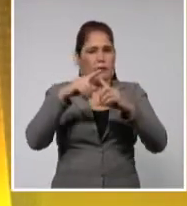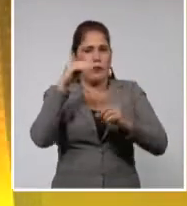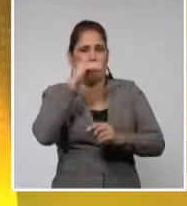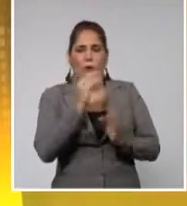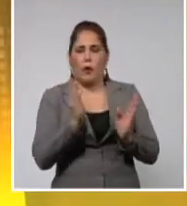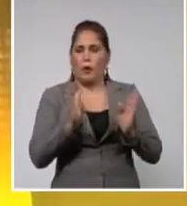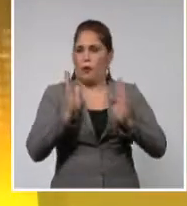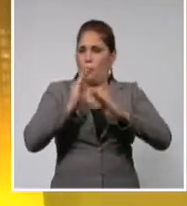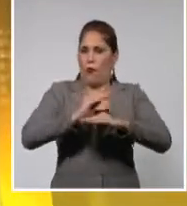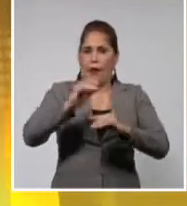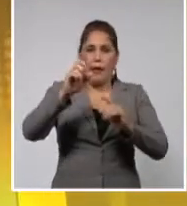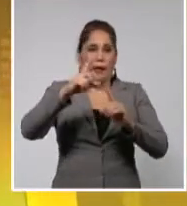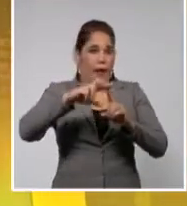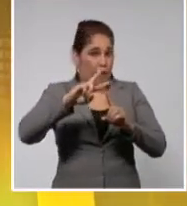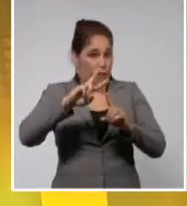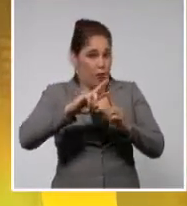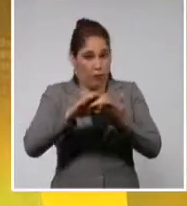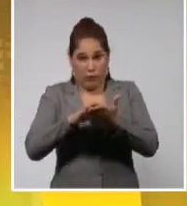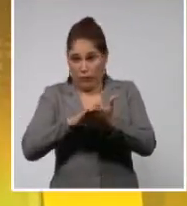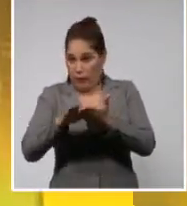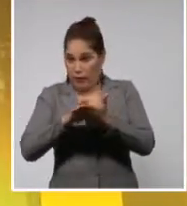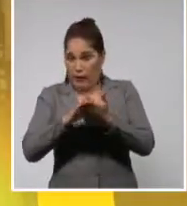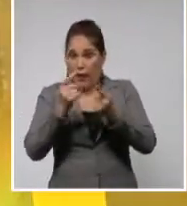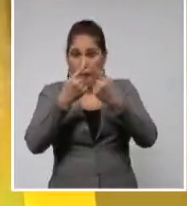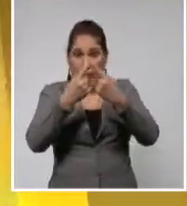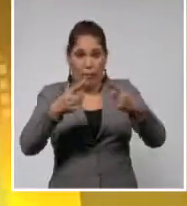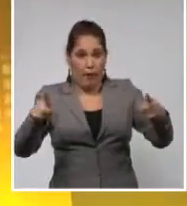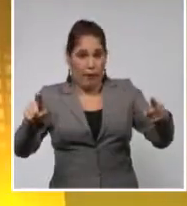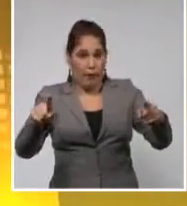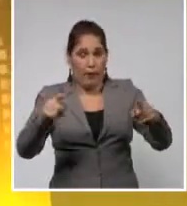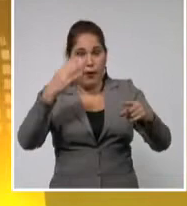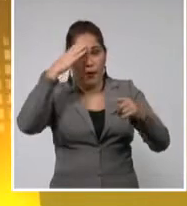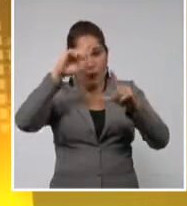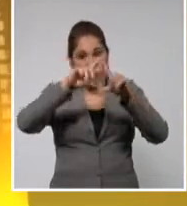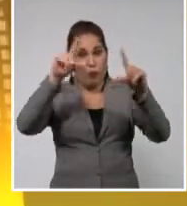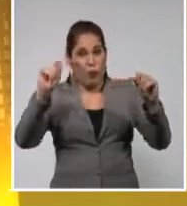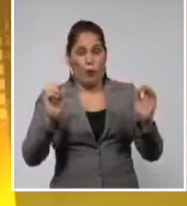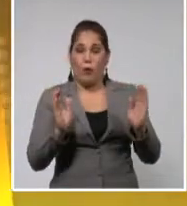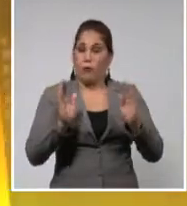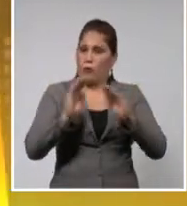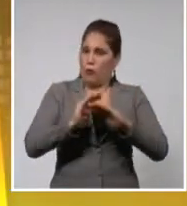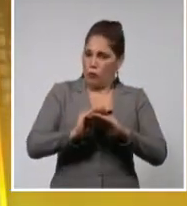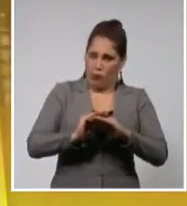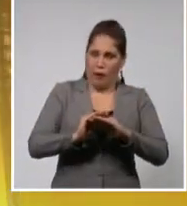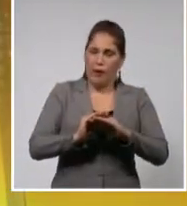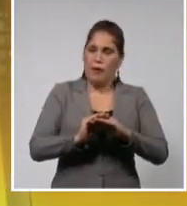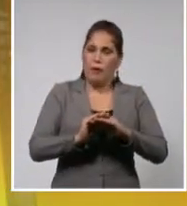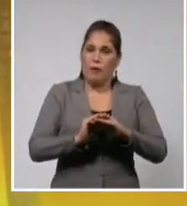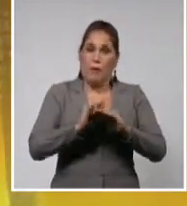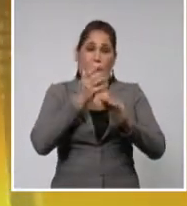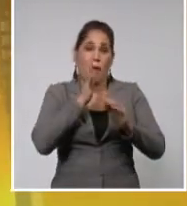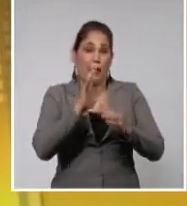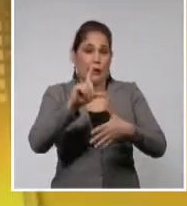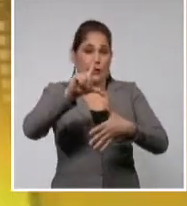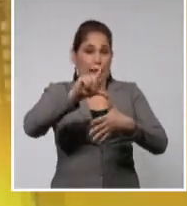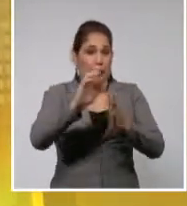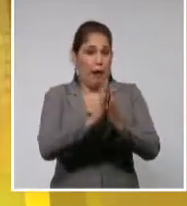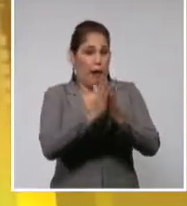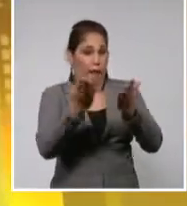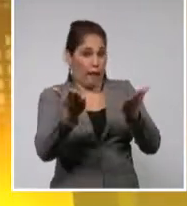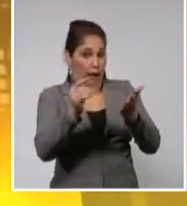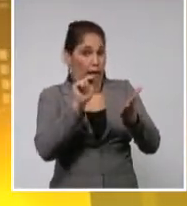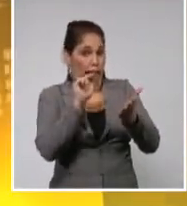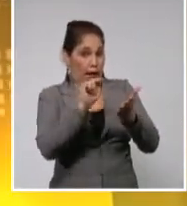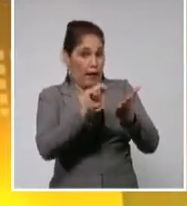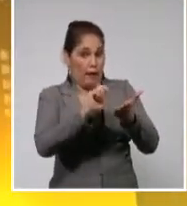ni en el ICRT, ni en la mayoría de los medios de prensa, para no ser absolutos. Creo que prensa latina es la excepción. Y